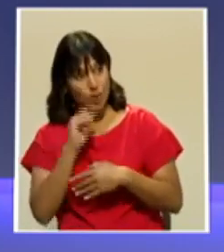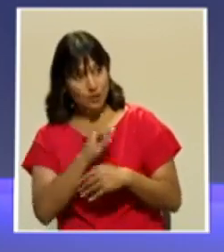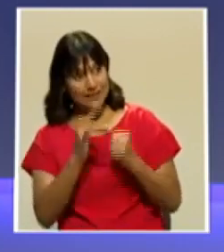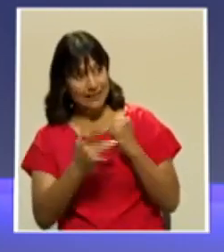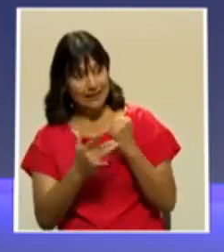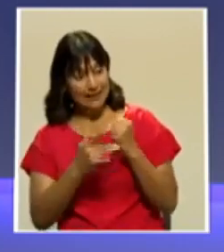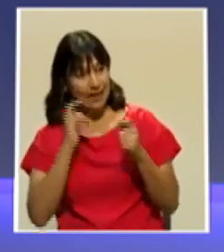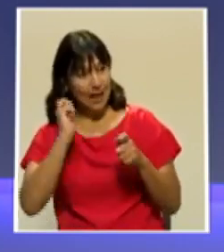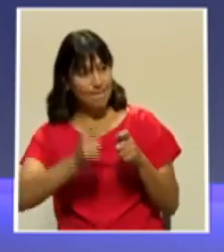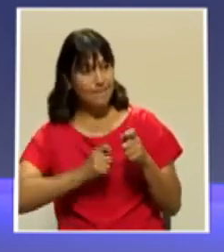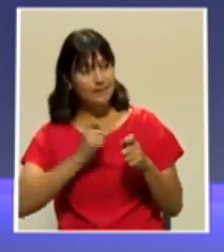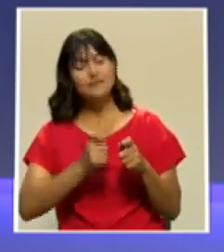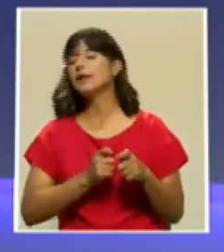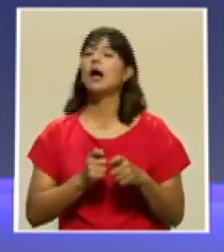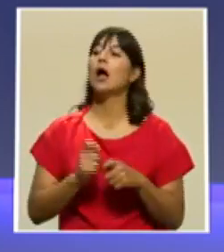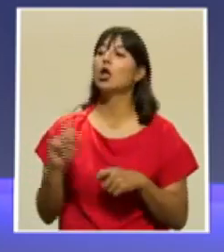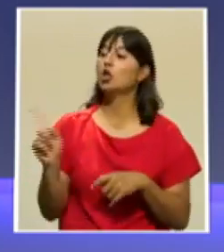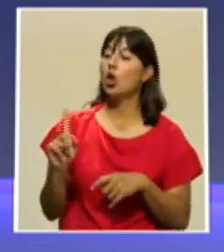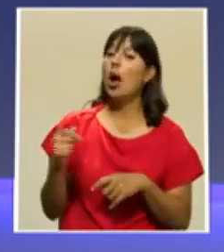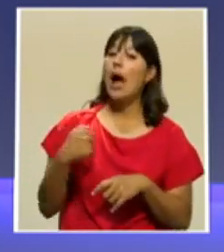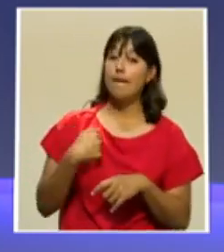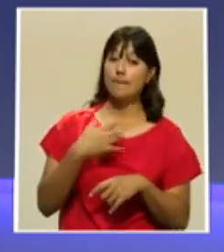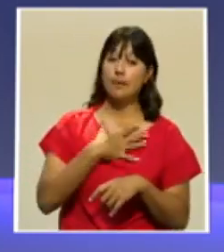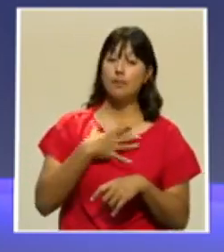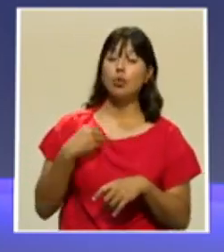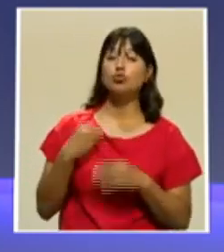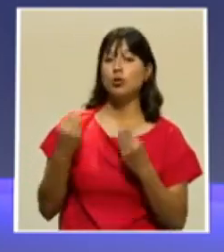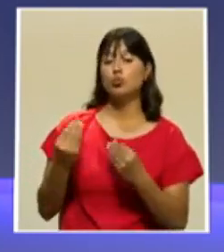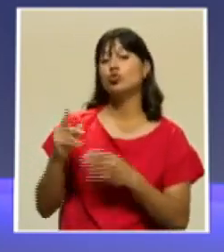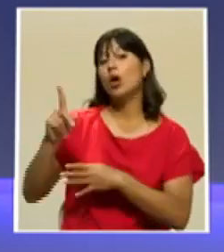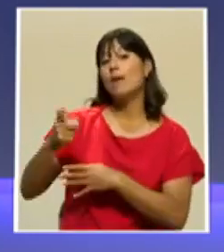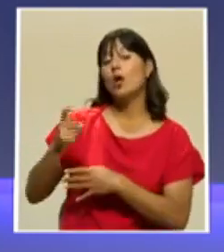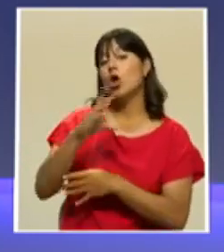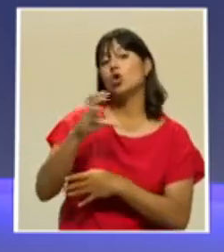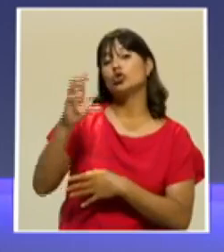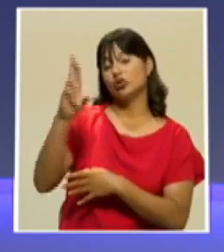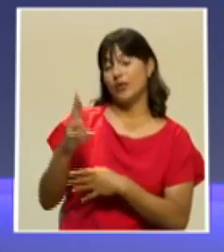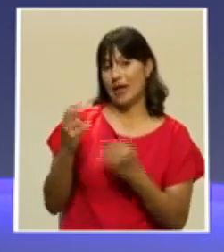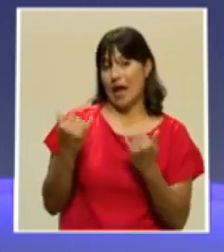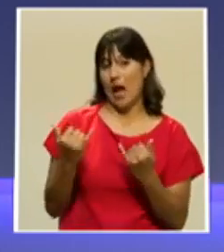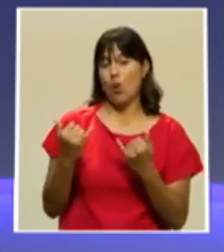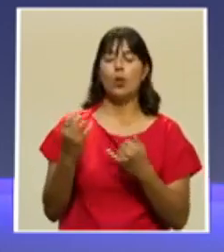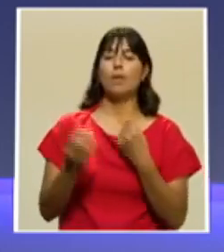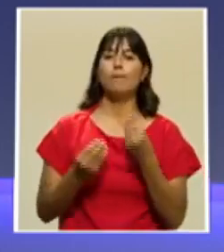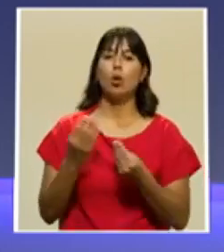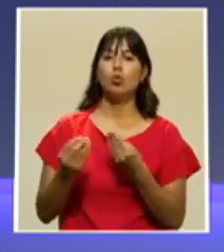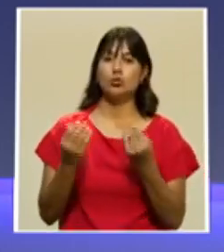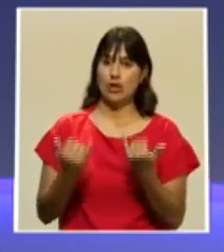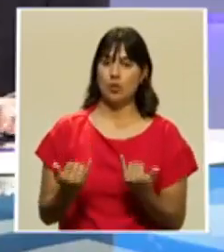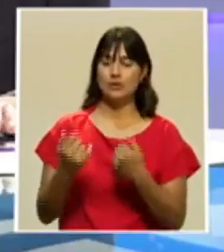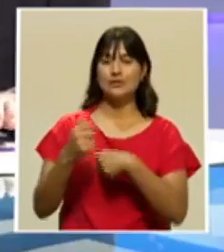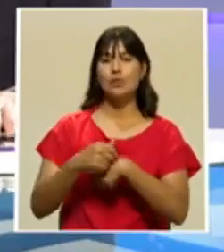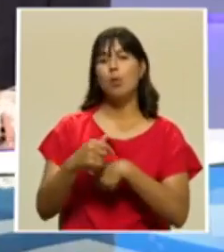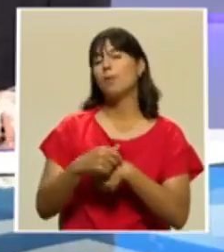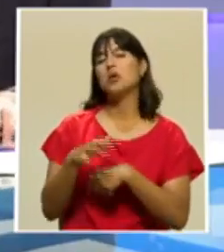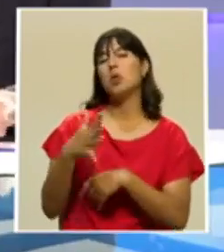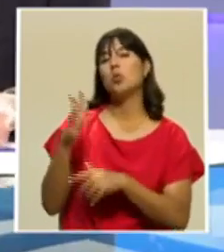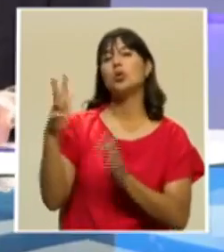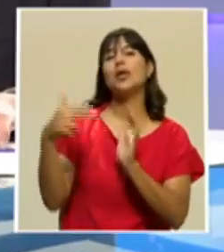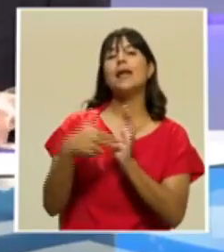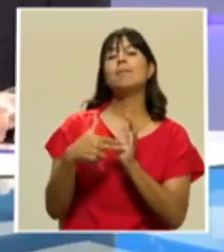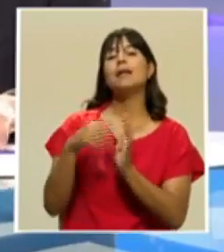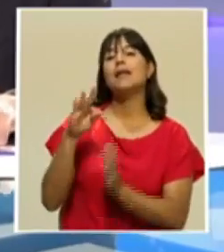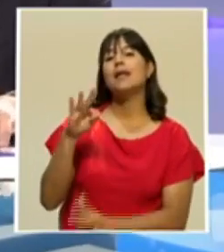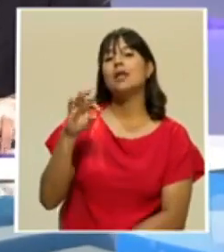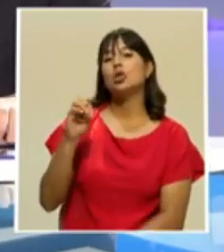también soy alguien que le gusta mucho el camarón. Este país produce actualmente, ya en estos momentos, más de 3.000